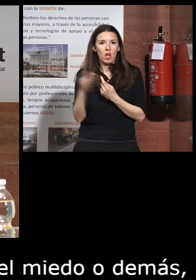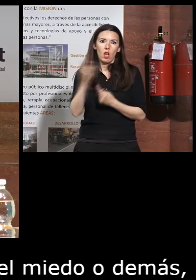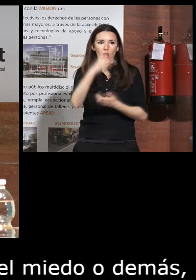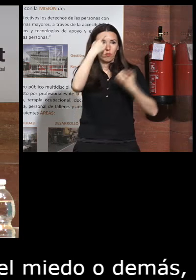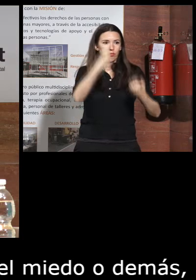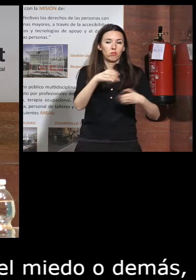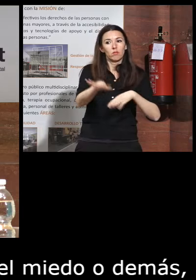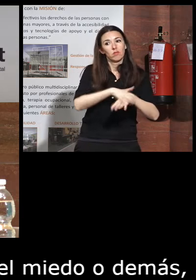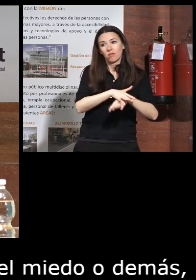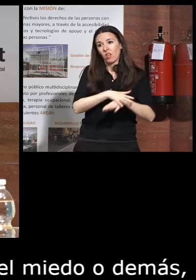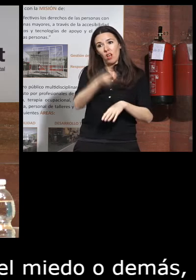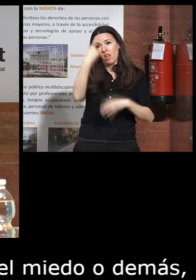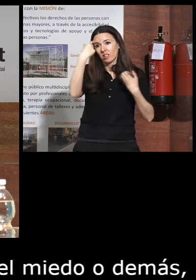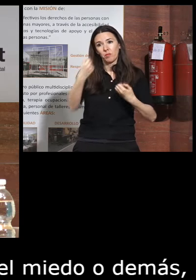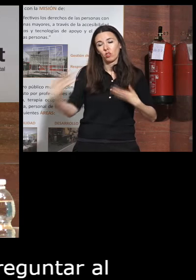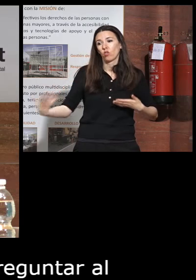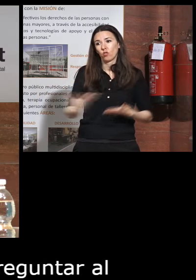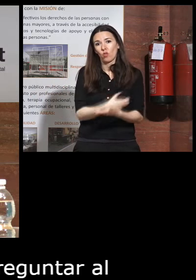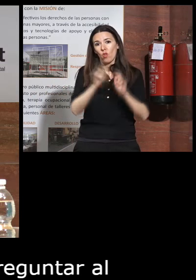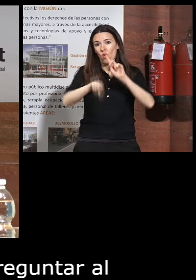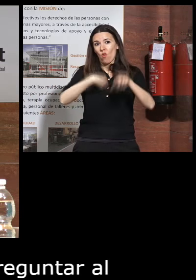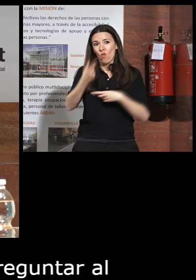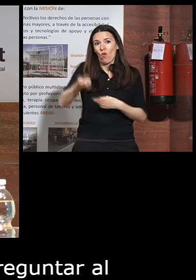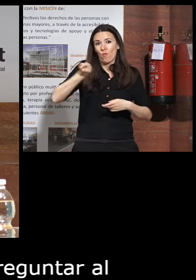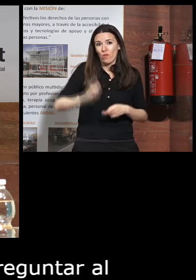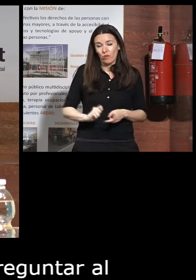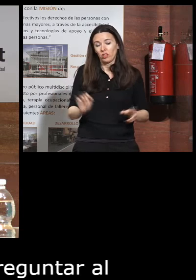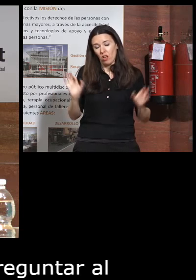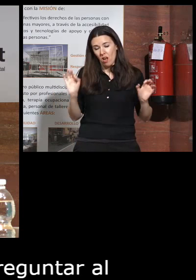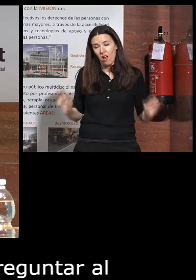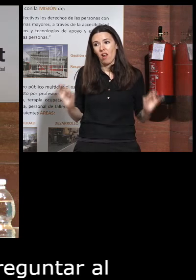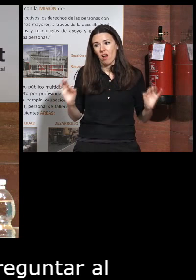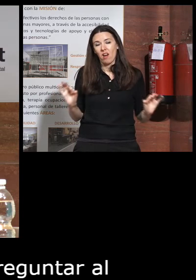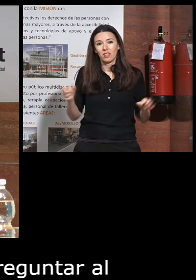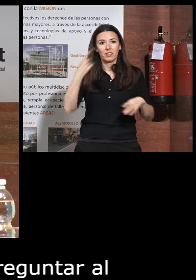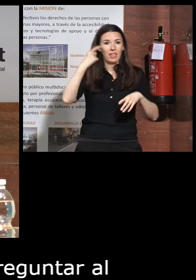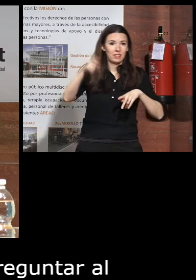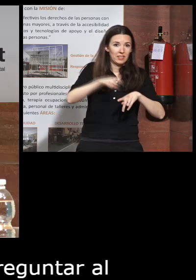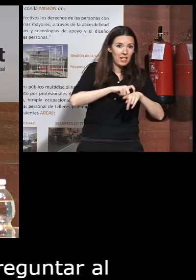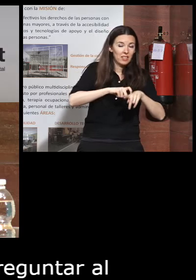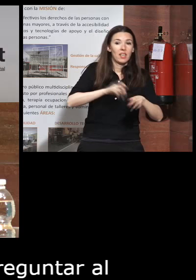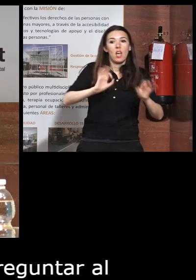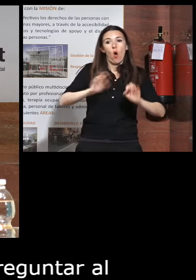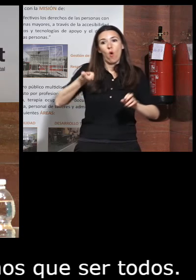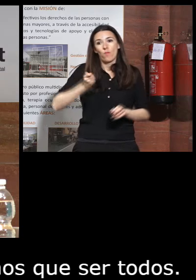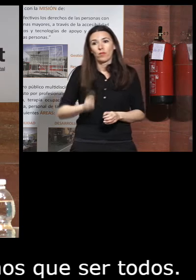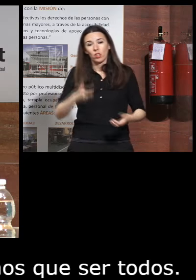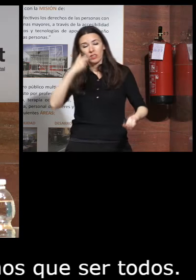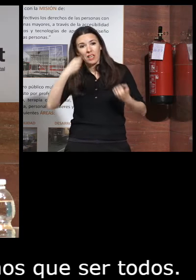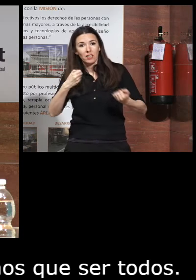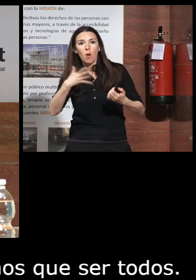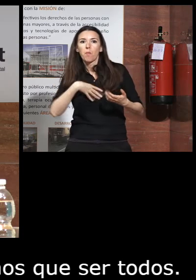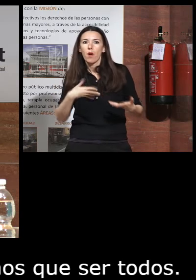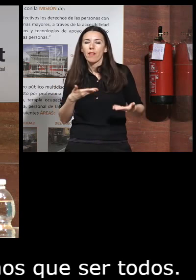no el experto tenemos que ser todos luego los profesionales por supuesto de la psiquiatría o los profesionales sanitarios pues podremos